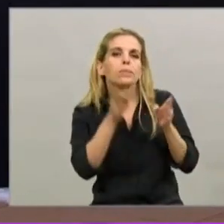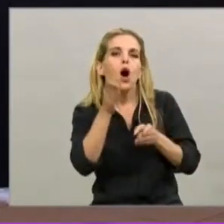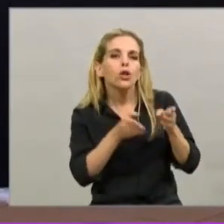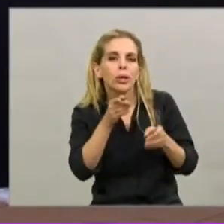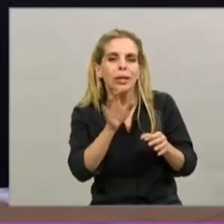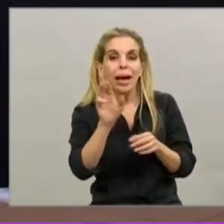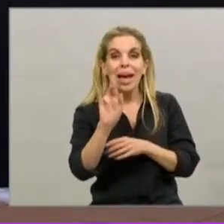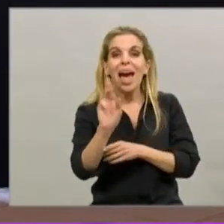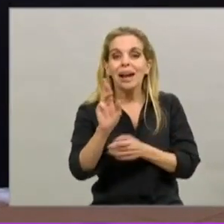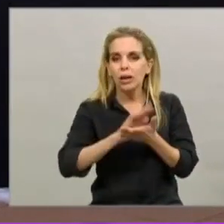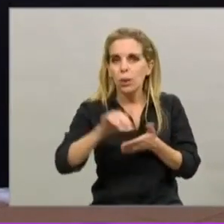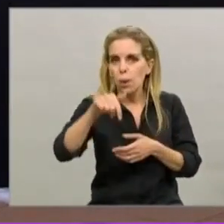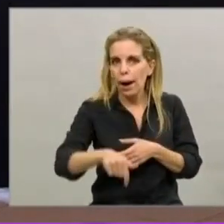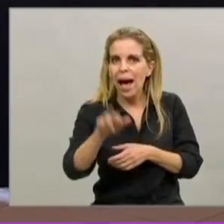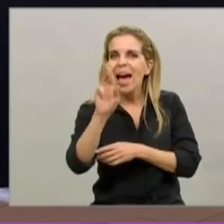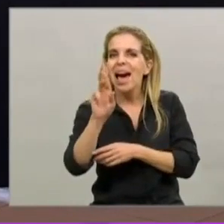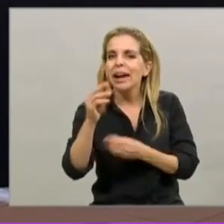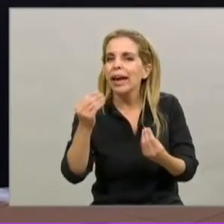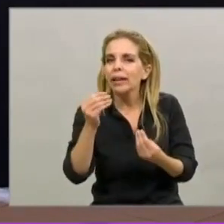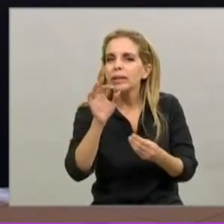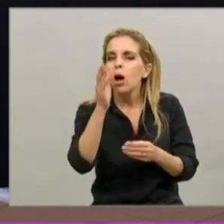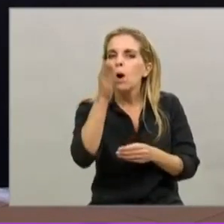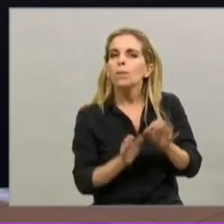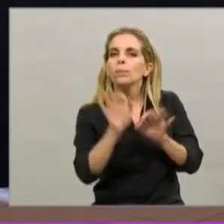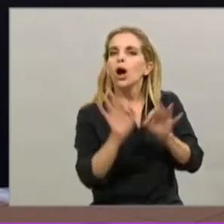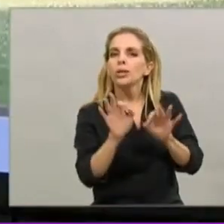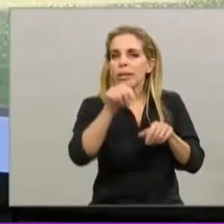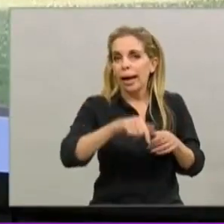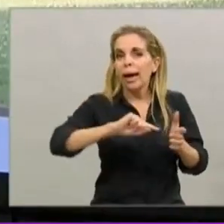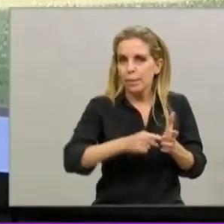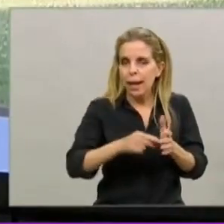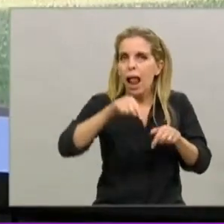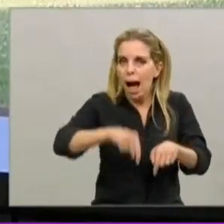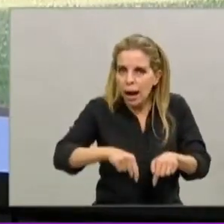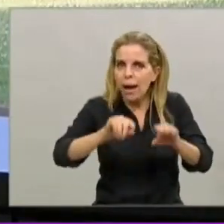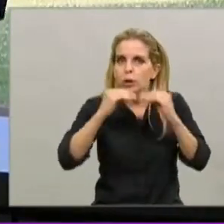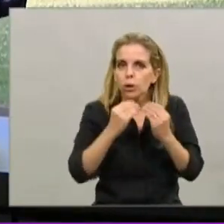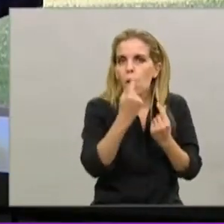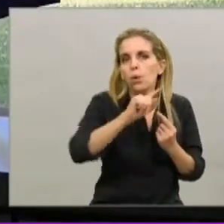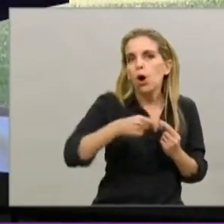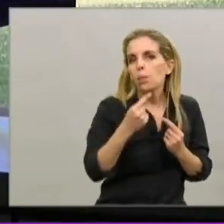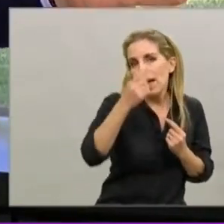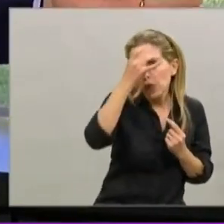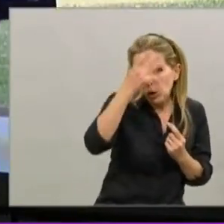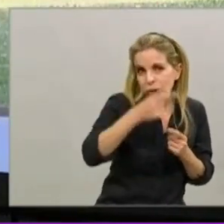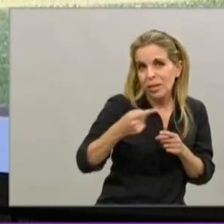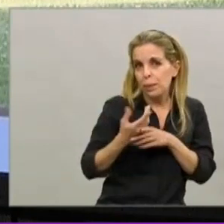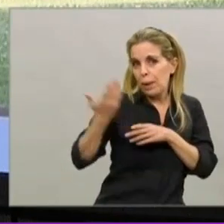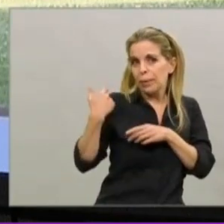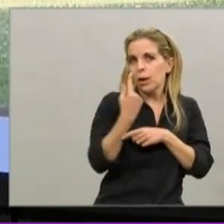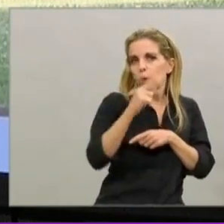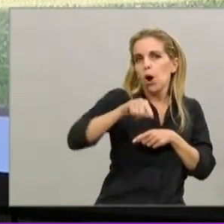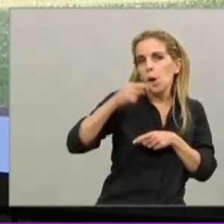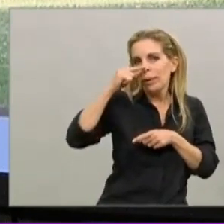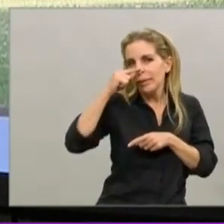llamado R. En la ciudad hoy está en 1,1, 1,12, por ahí para ser más preciso. Semana pasada estaba en 1,07, subió un